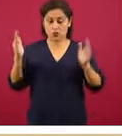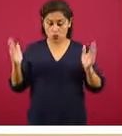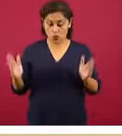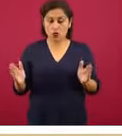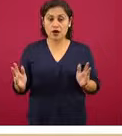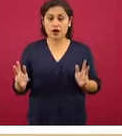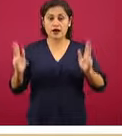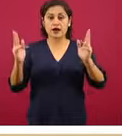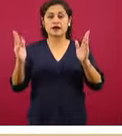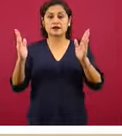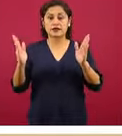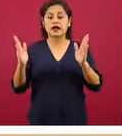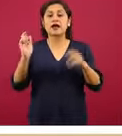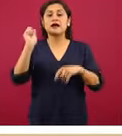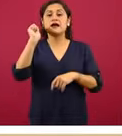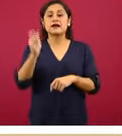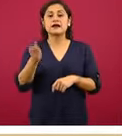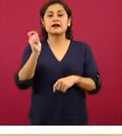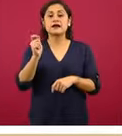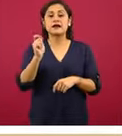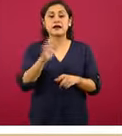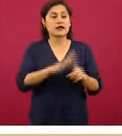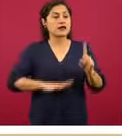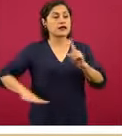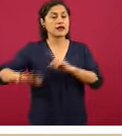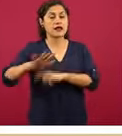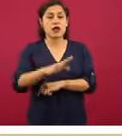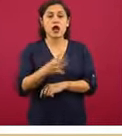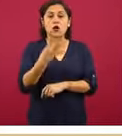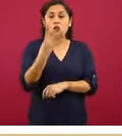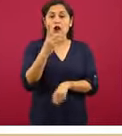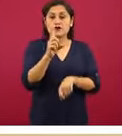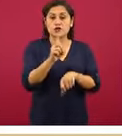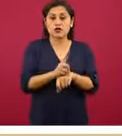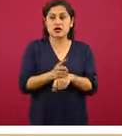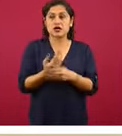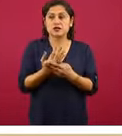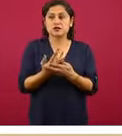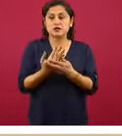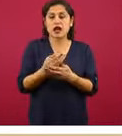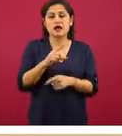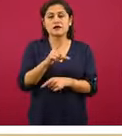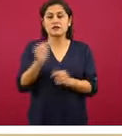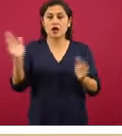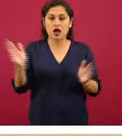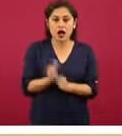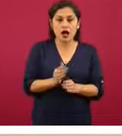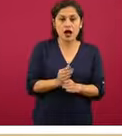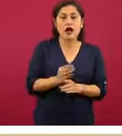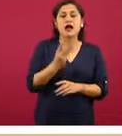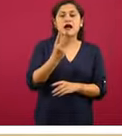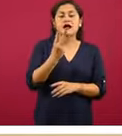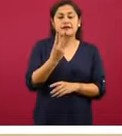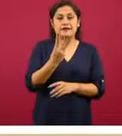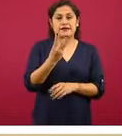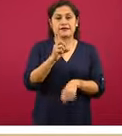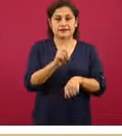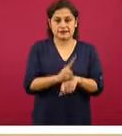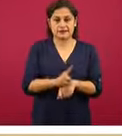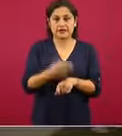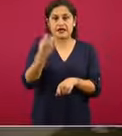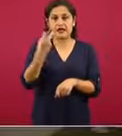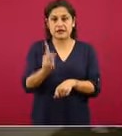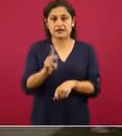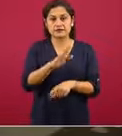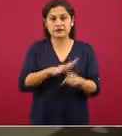la semana, el promedio de toda la población eran cuatro días y hemos bajado a 3.1 días. Pero cuando lo vemos, dividiendo a la gente